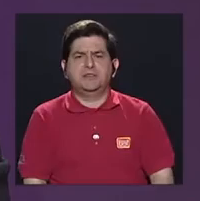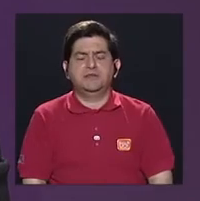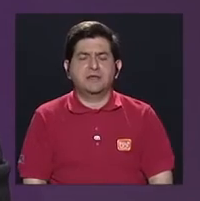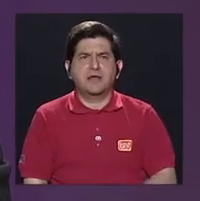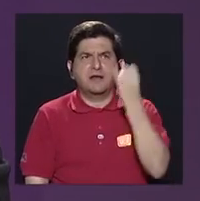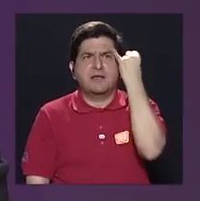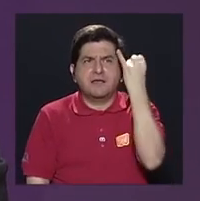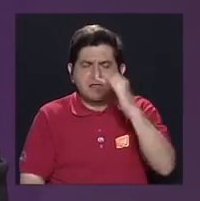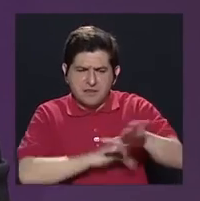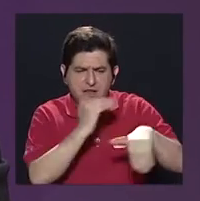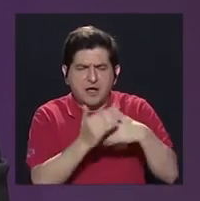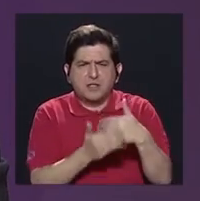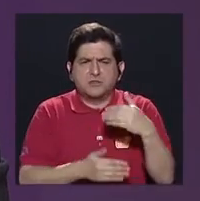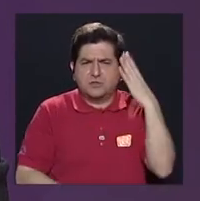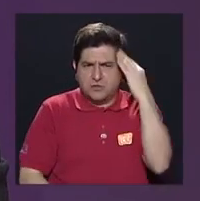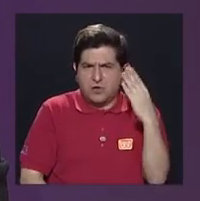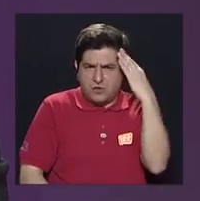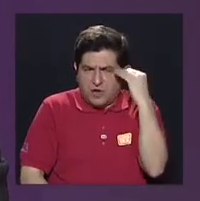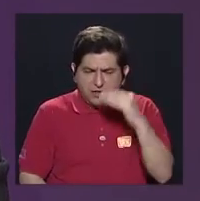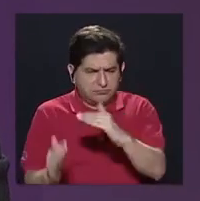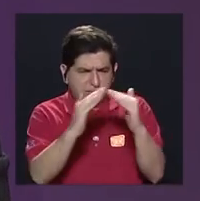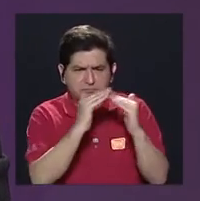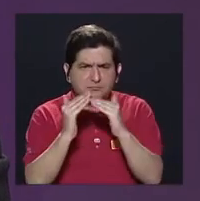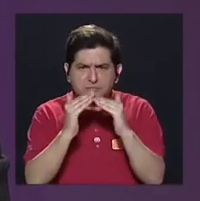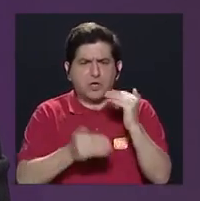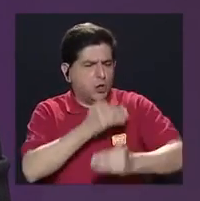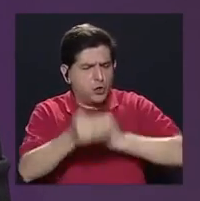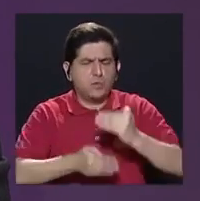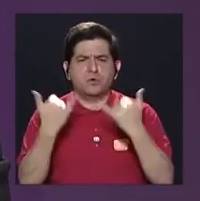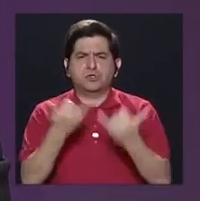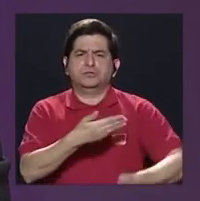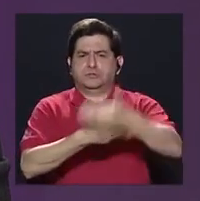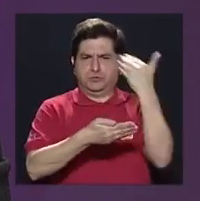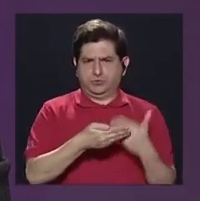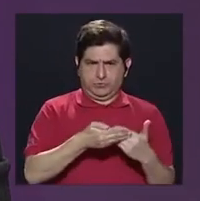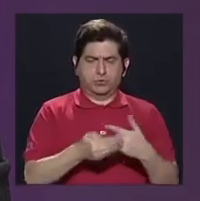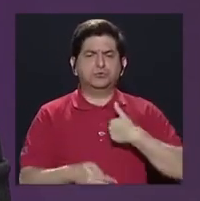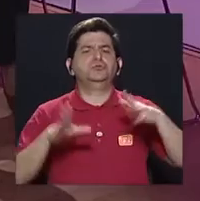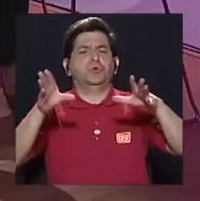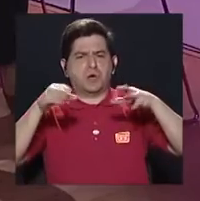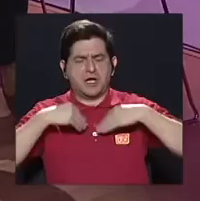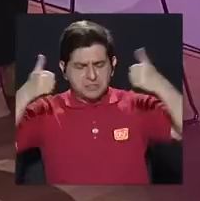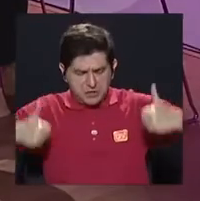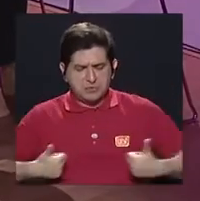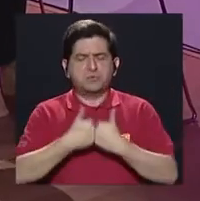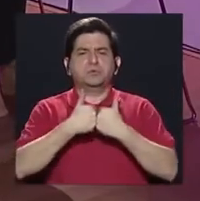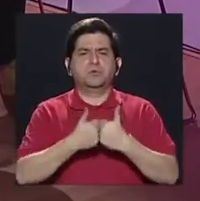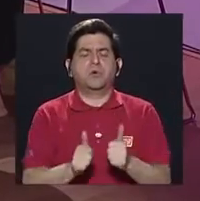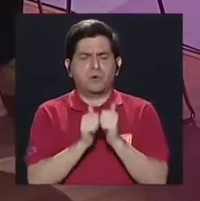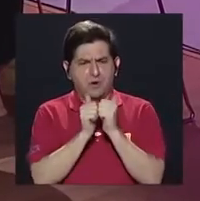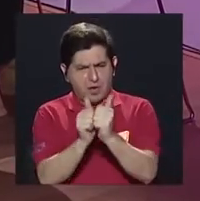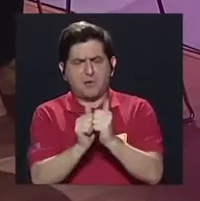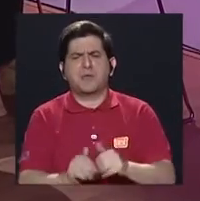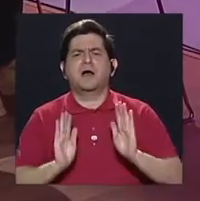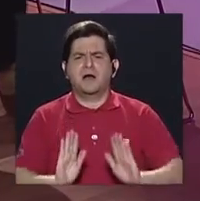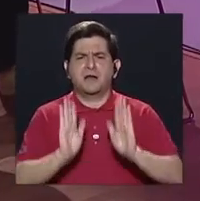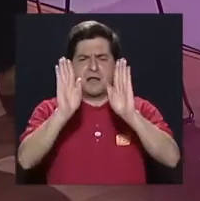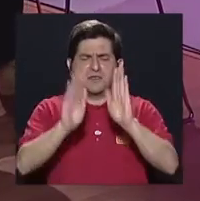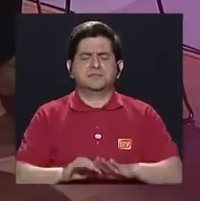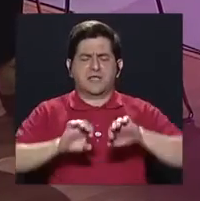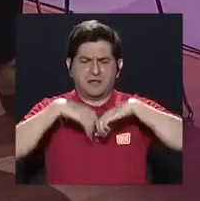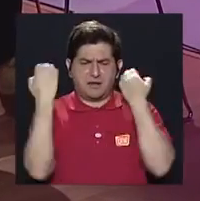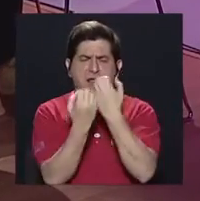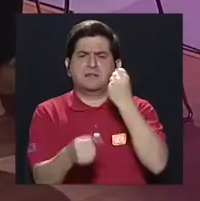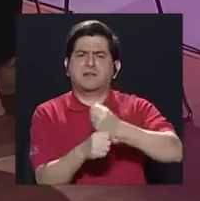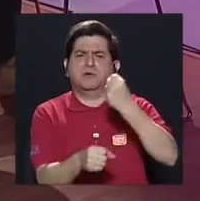los procesos y experiencias vividas a nivel comunitario. Así que estoy aceptando el reto y me acompaño a un excelente equipo de trabajo